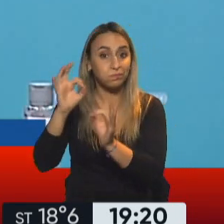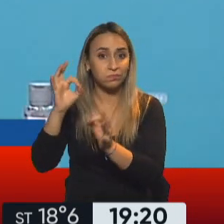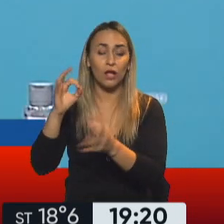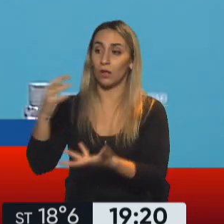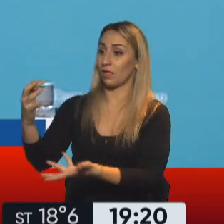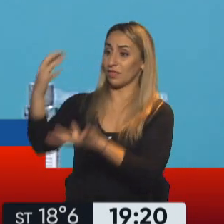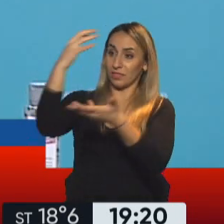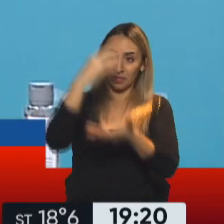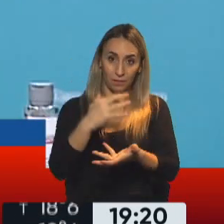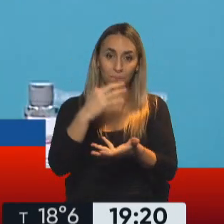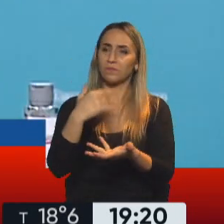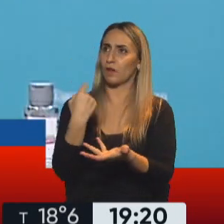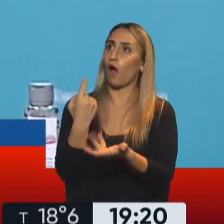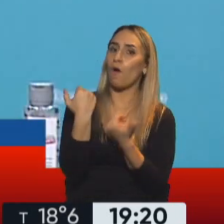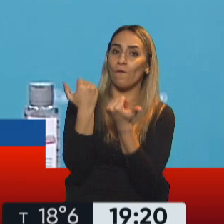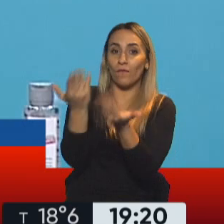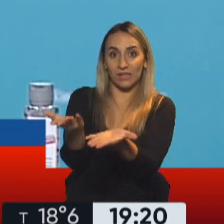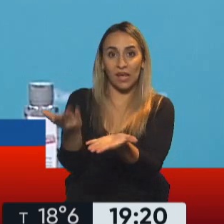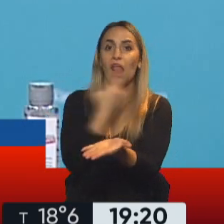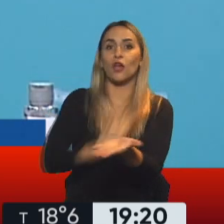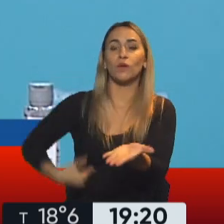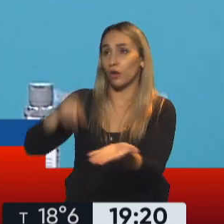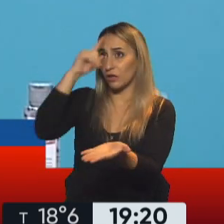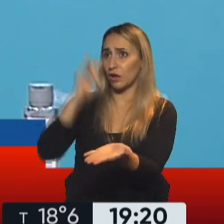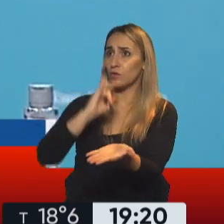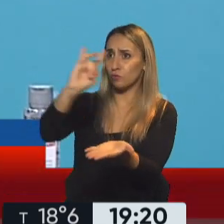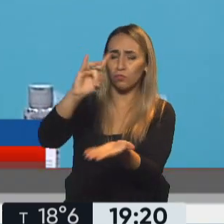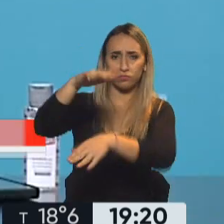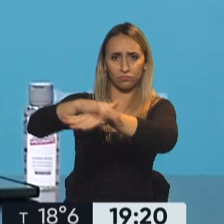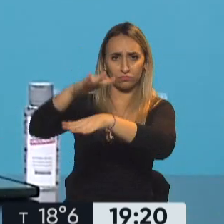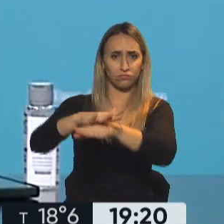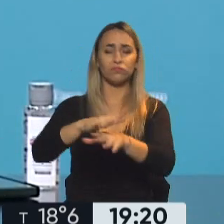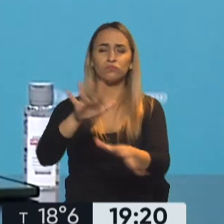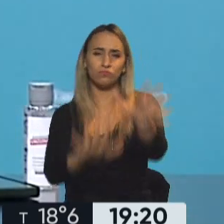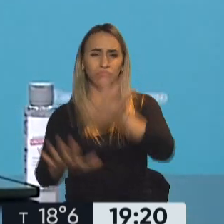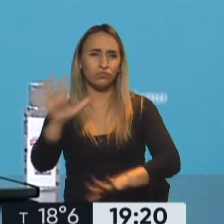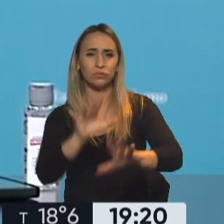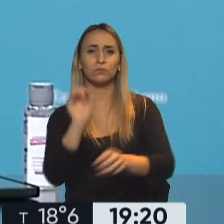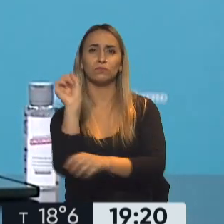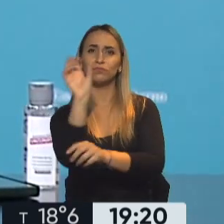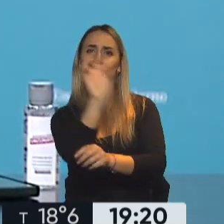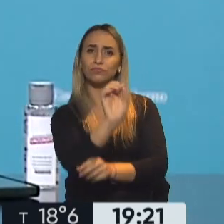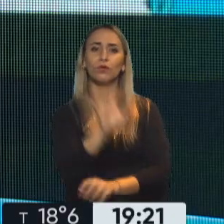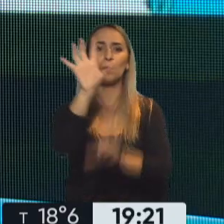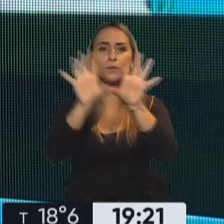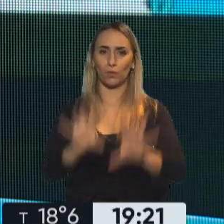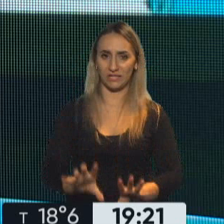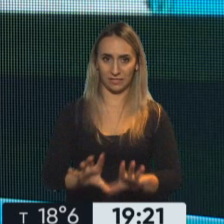se las vamos a ofrecer al gobierno nacional para que las distribuya entre todas las provincias de la Argentina.